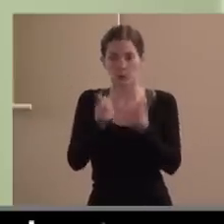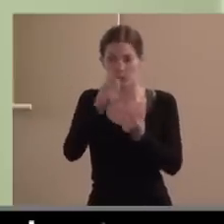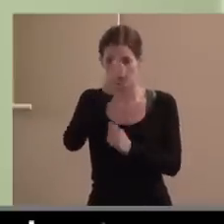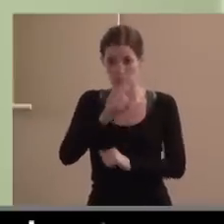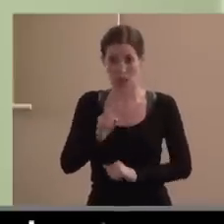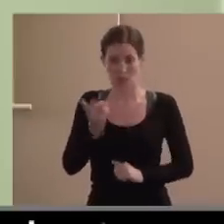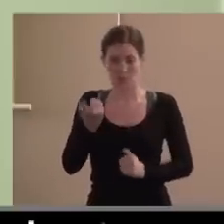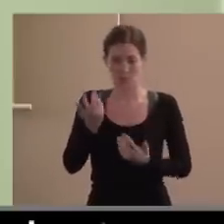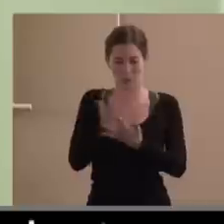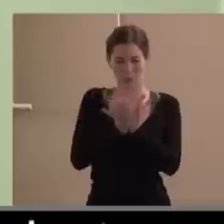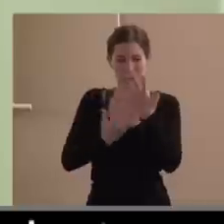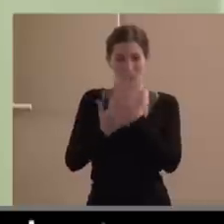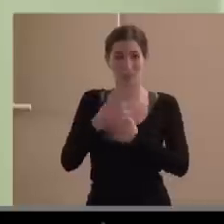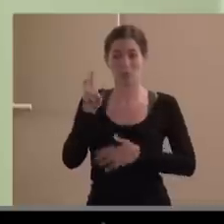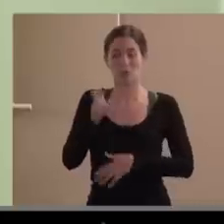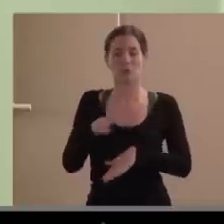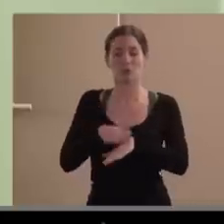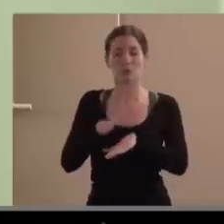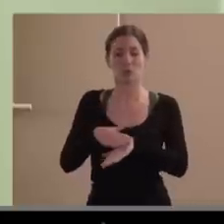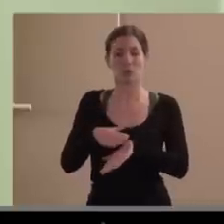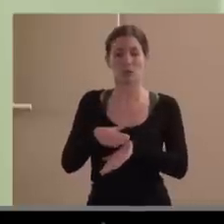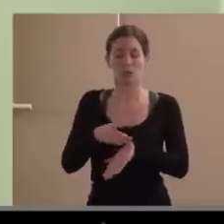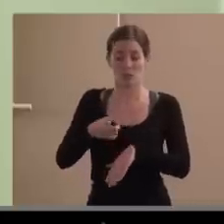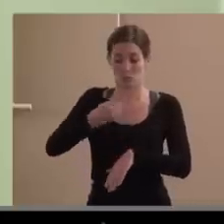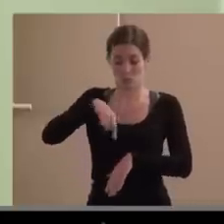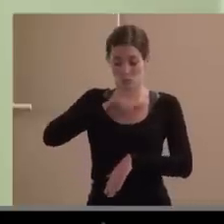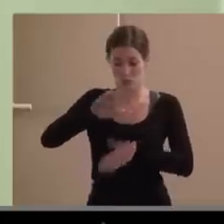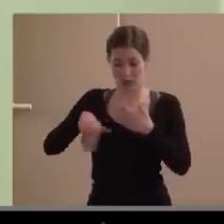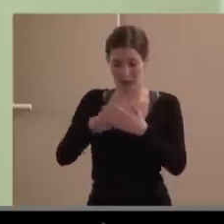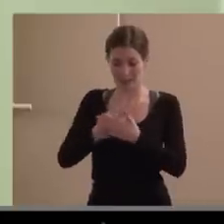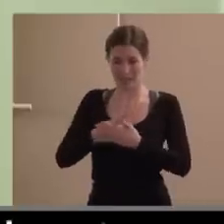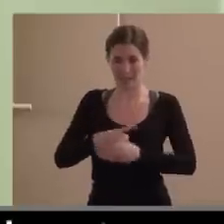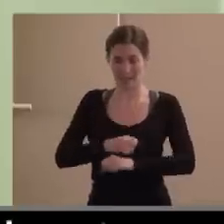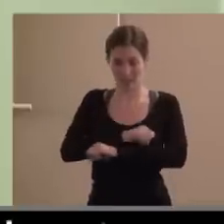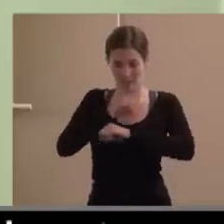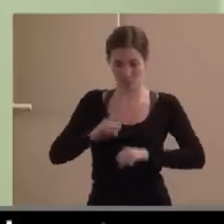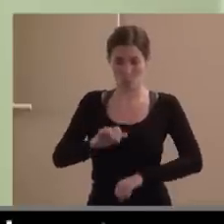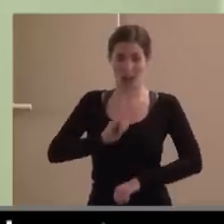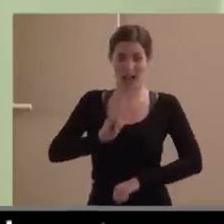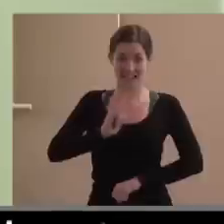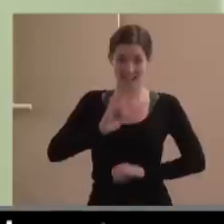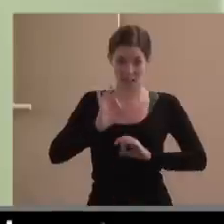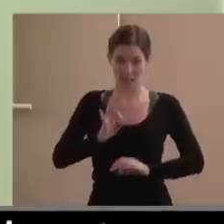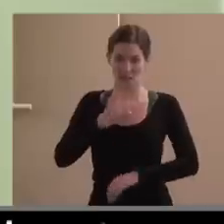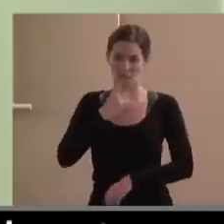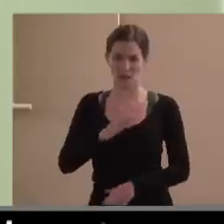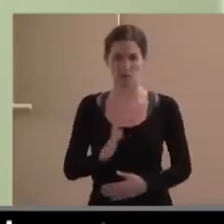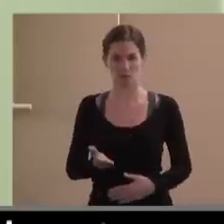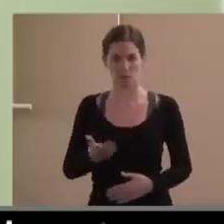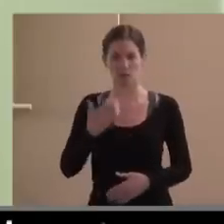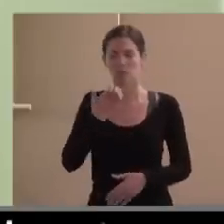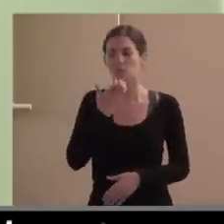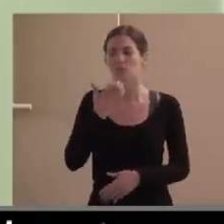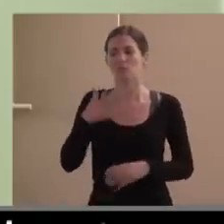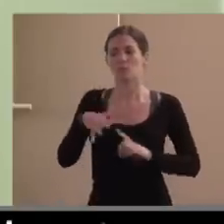crear que ha sido una identidad que ha costado no es fácil en el mundo de lo social así ampliamente sea económico no